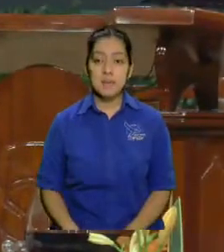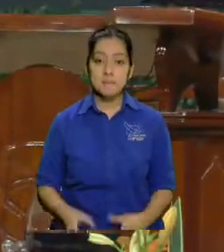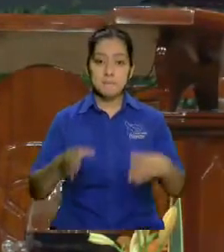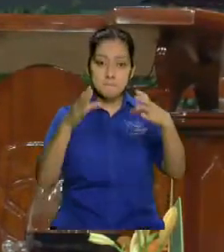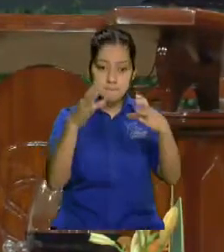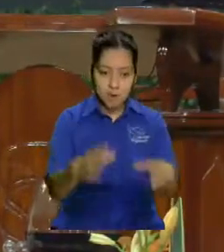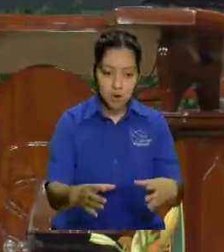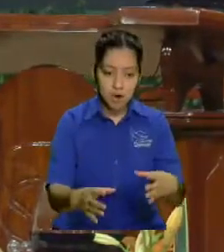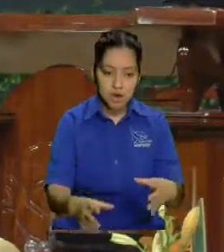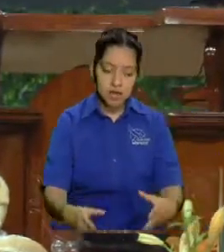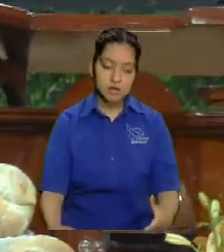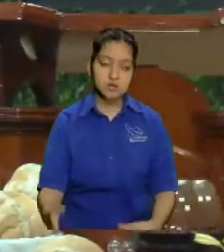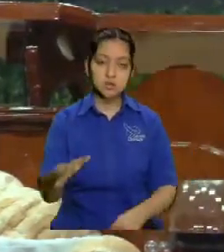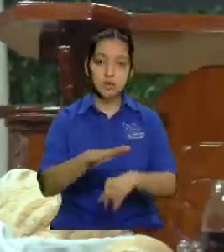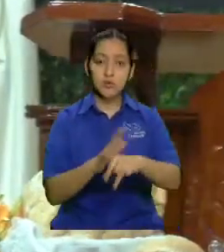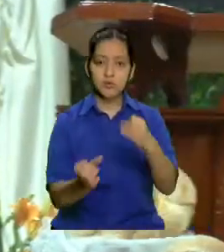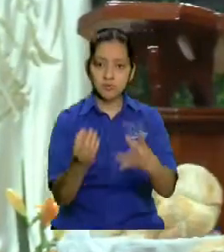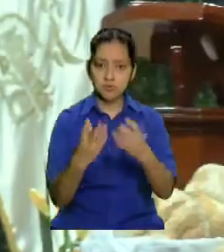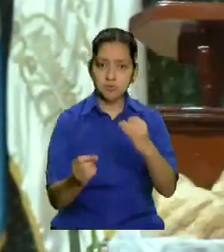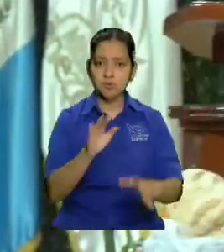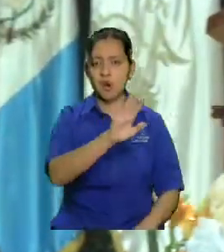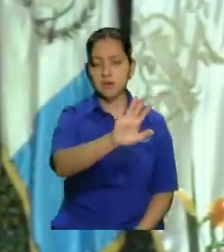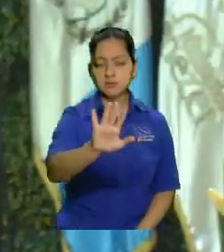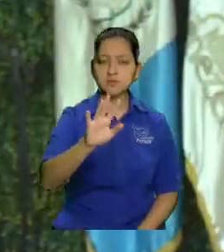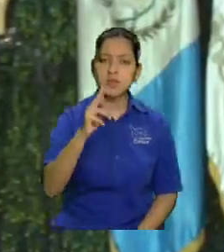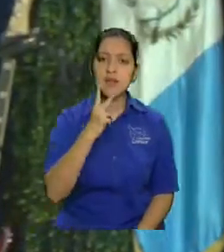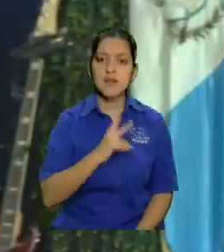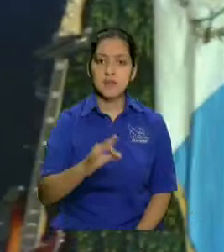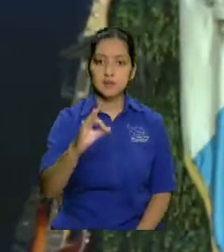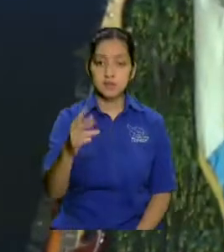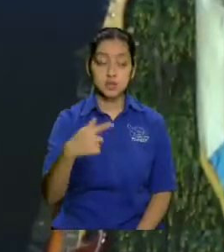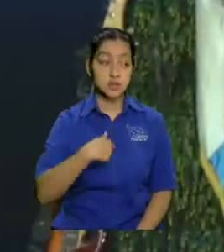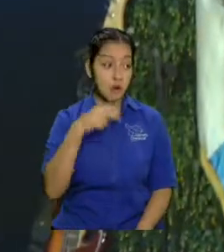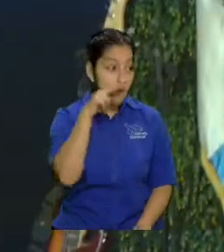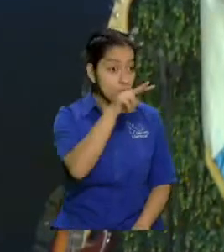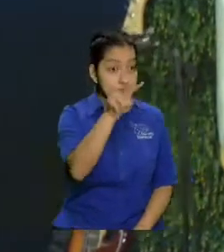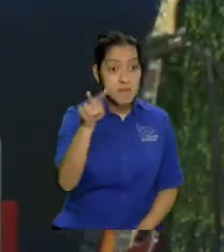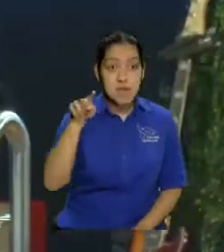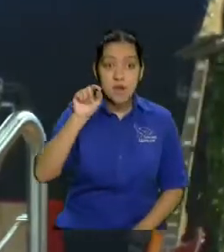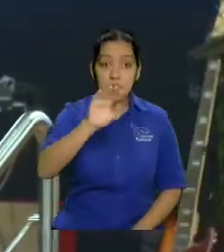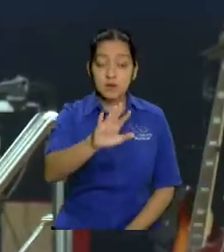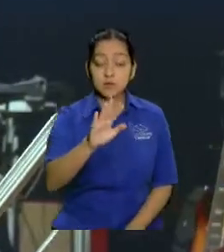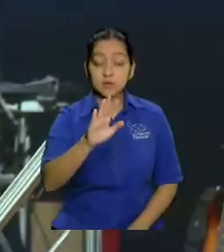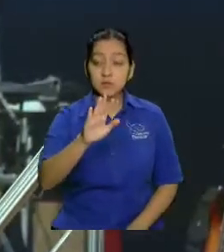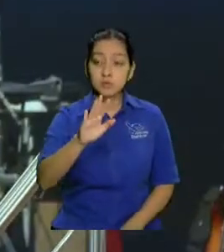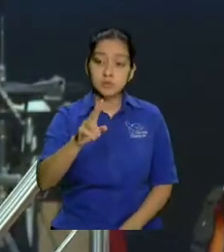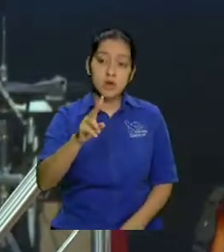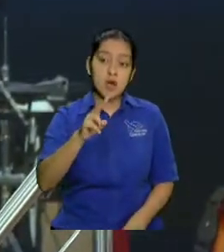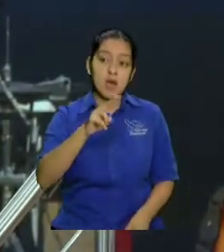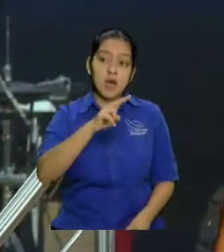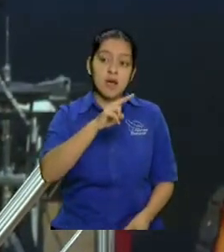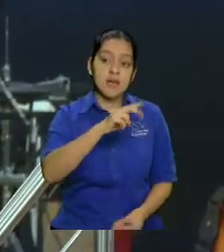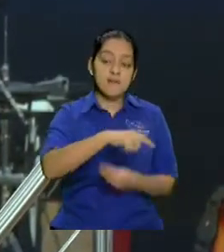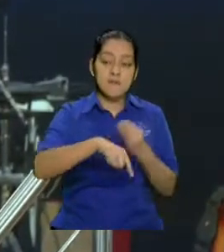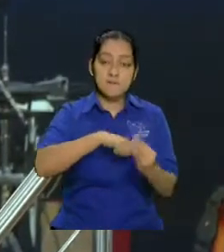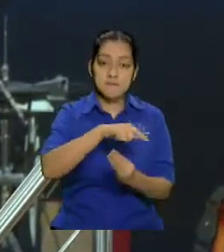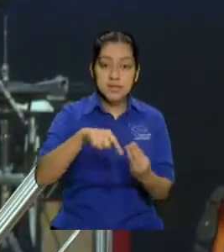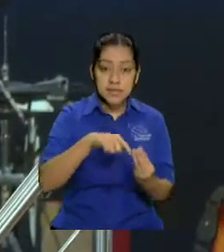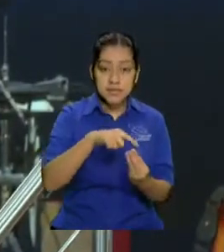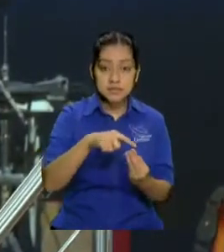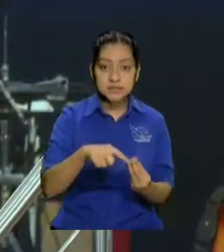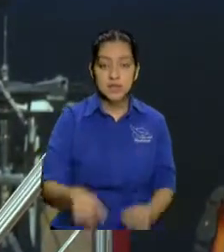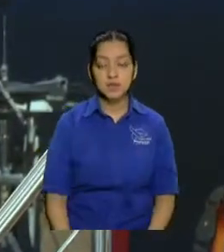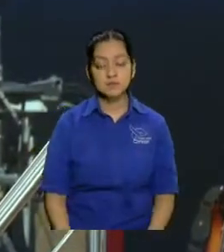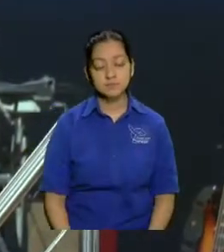y ahí miro y al montón de padres de familia con el montón de chiricitos disfrazados de brujas de vampiros y de todo